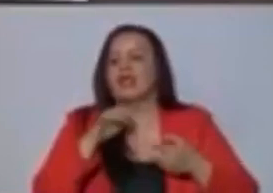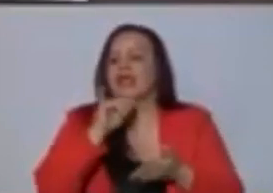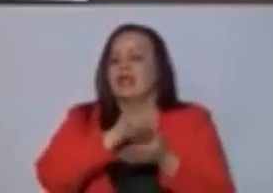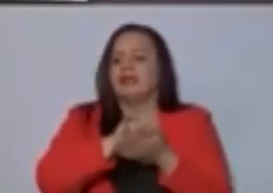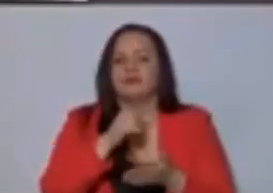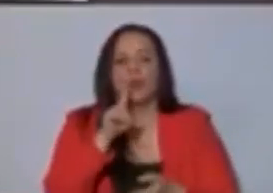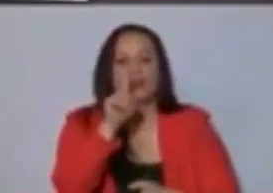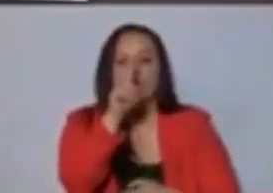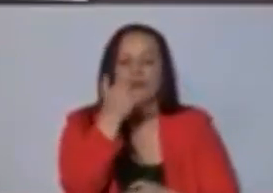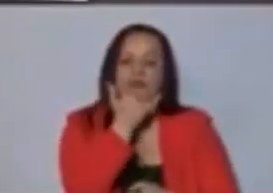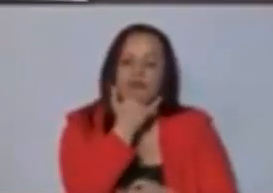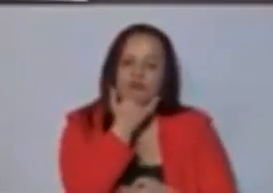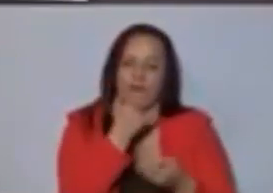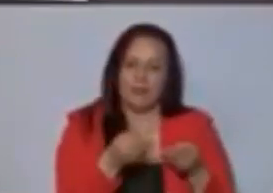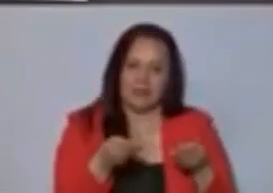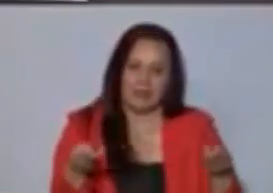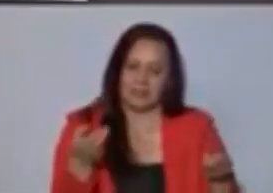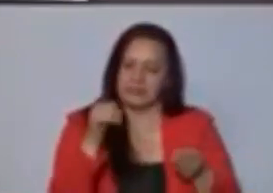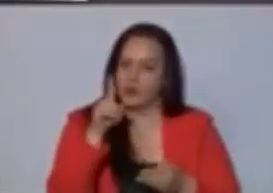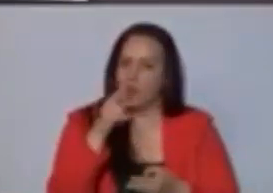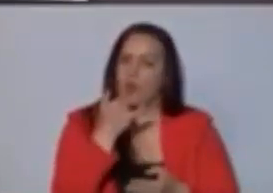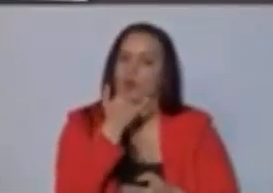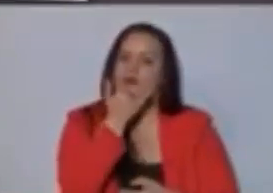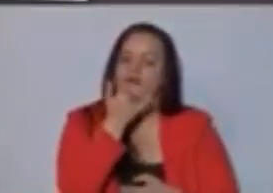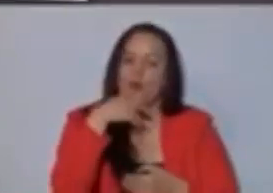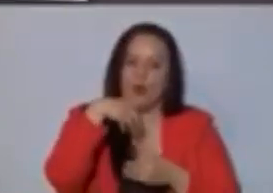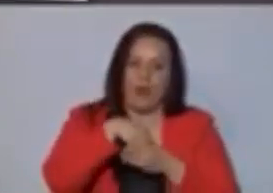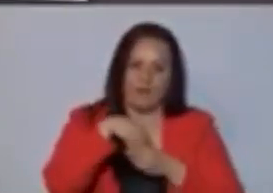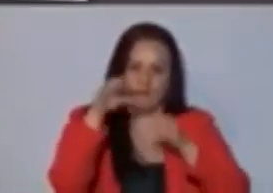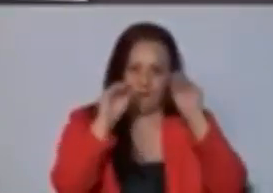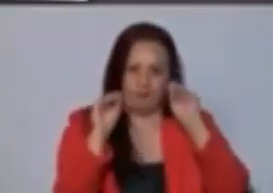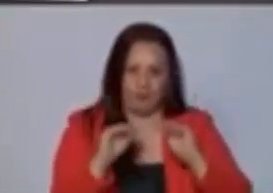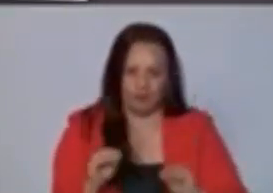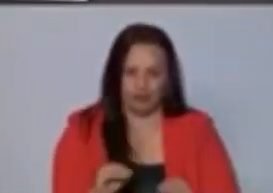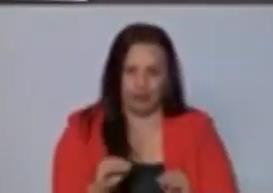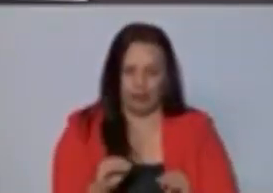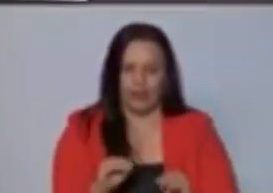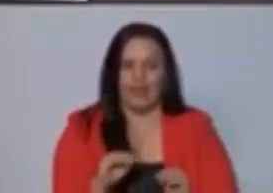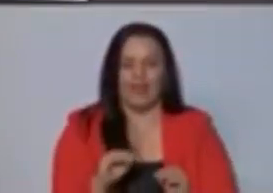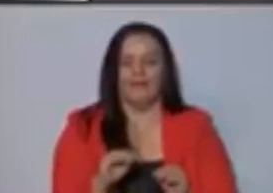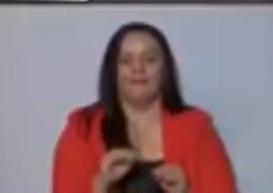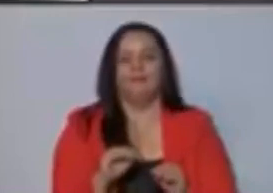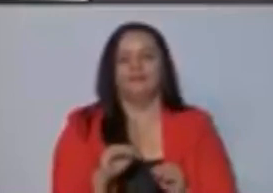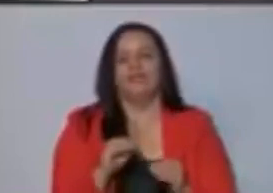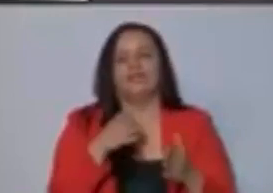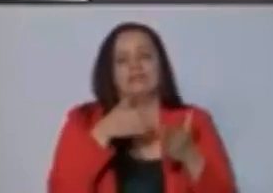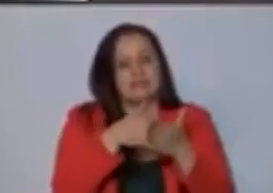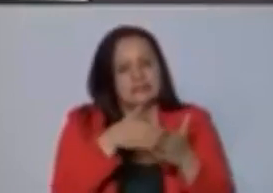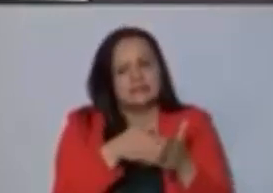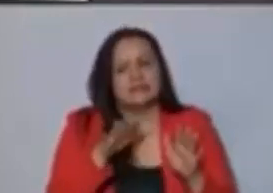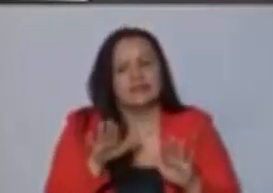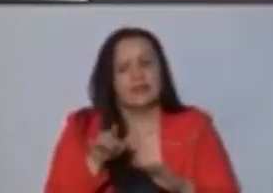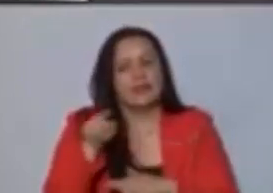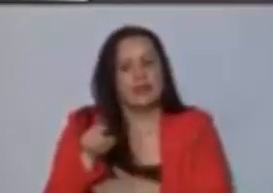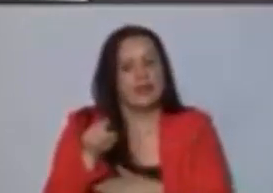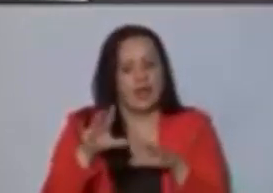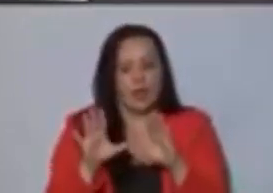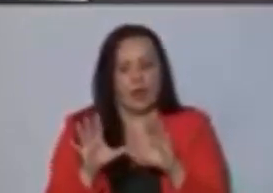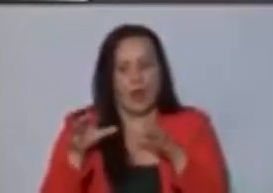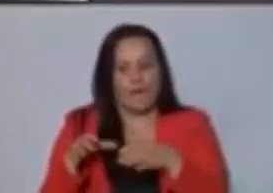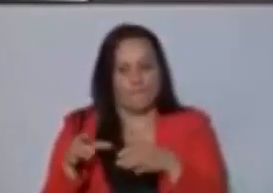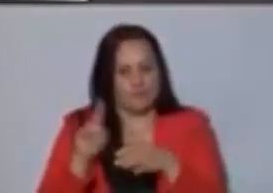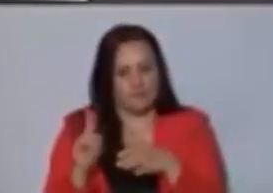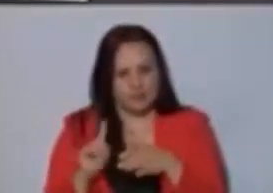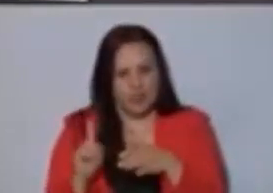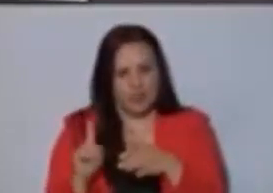material, sino un error de fondo e insistimos en que la Comisión no iba